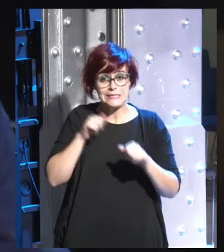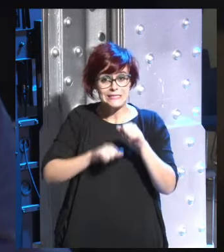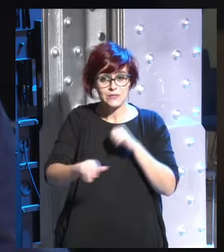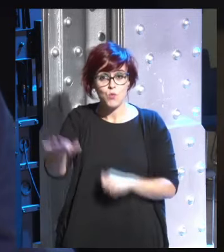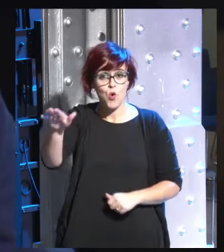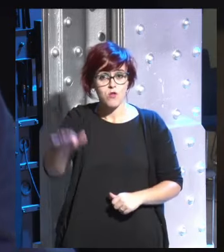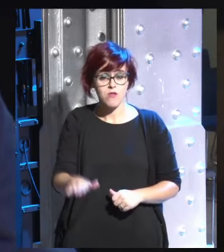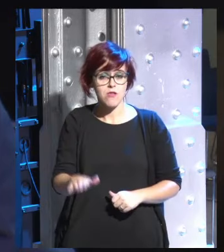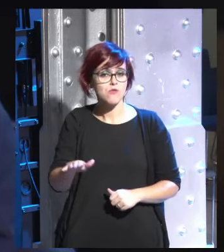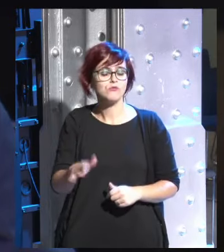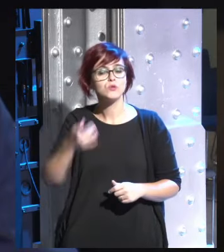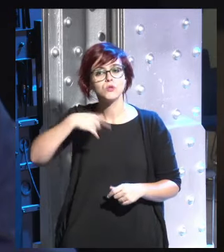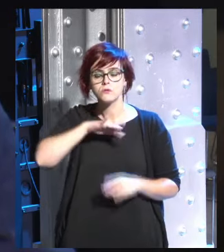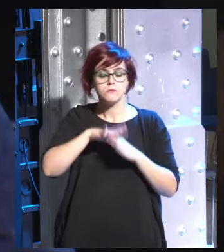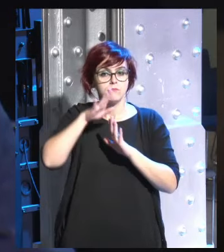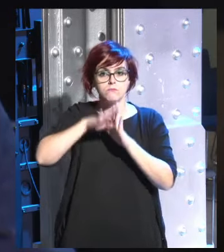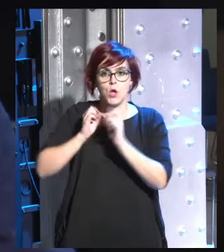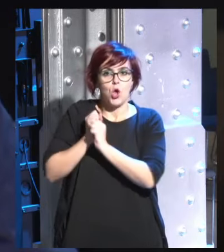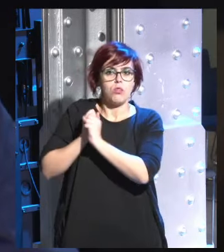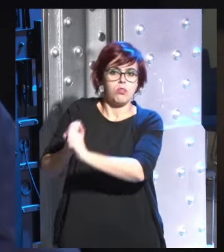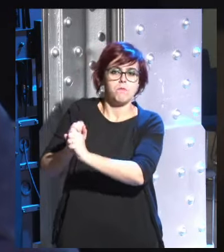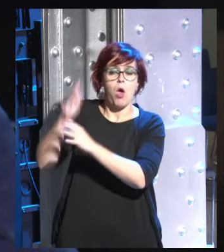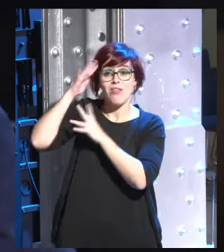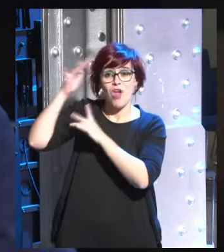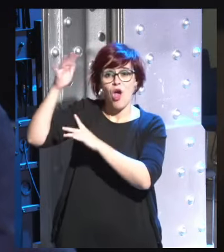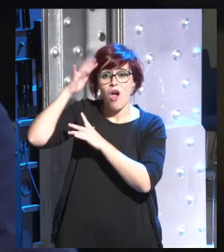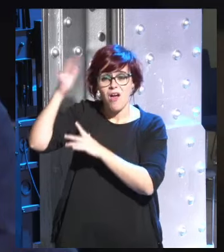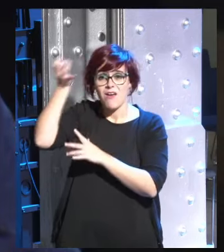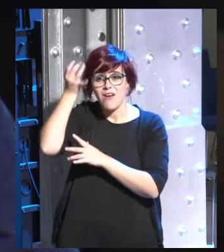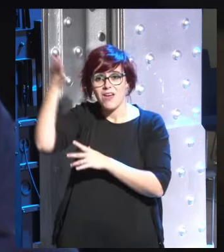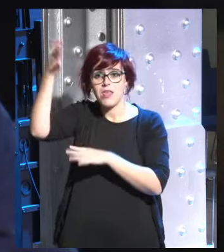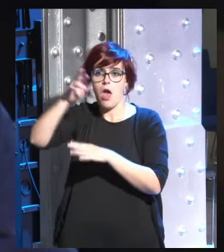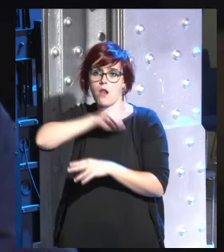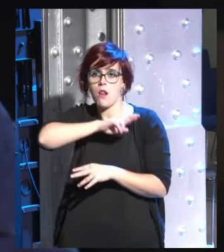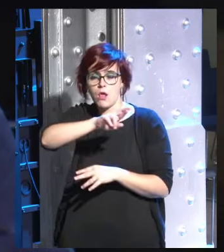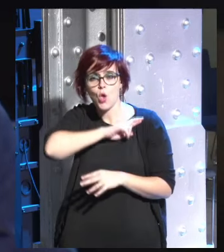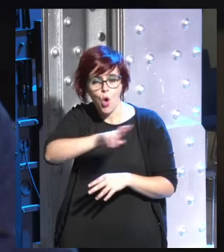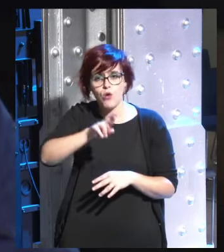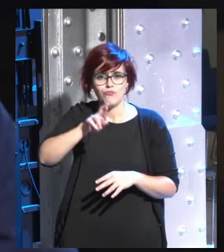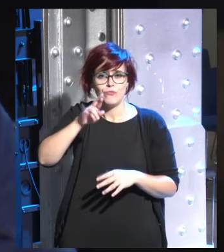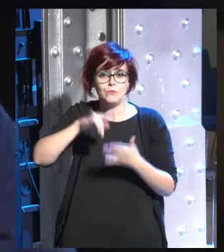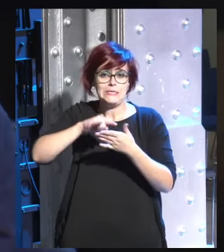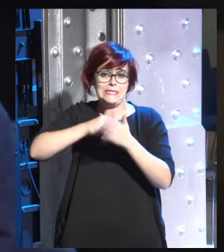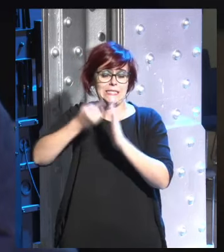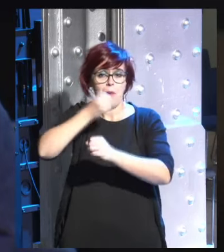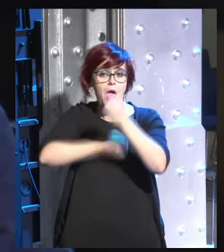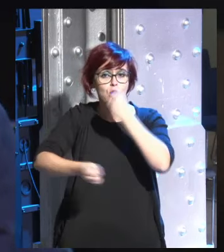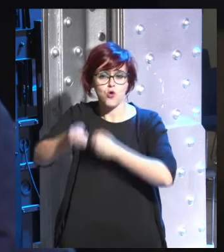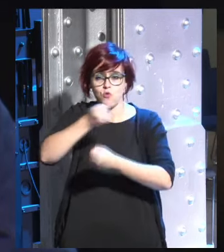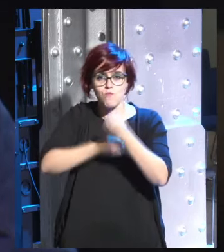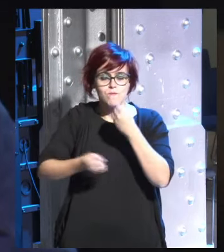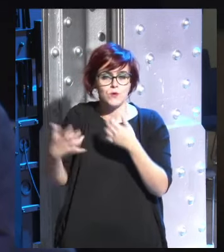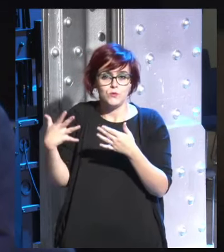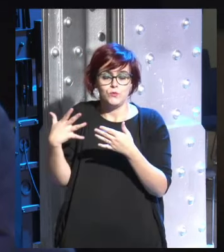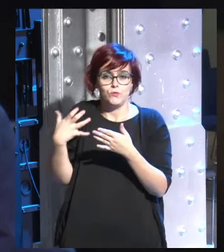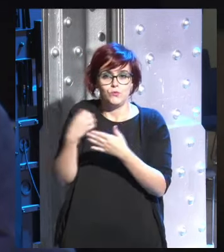niños estamos condicionados por una ideología una religión un sistema económico que